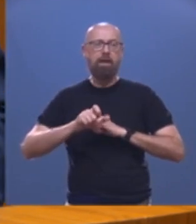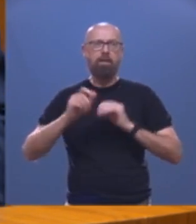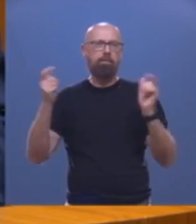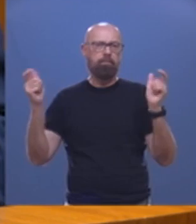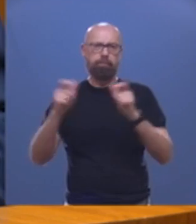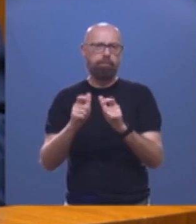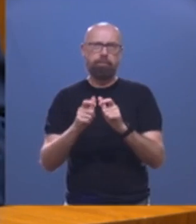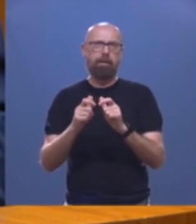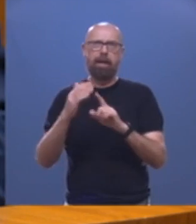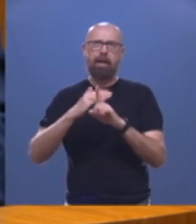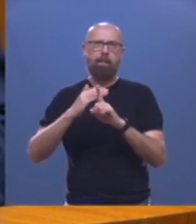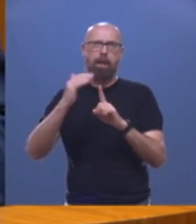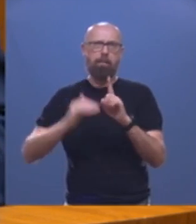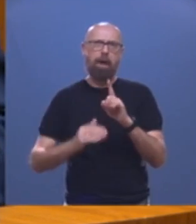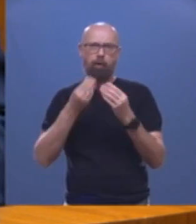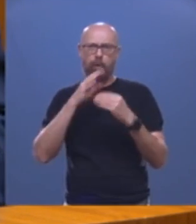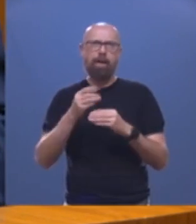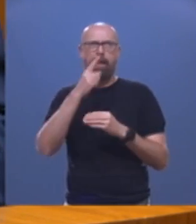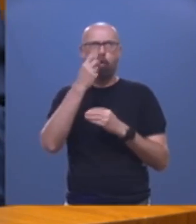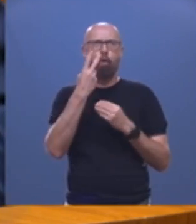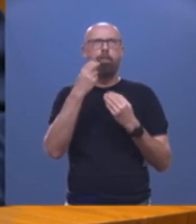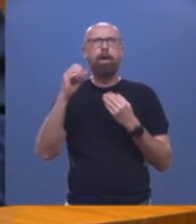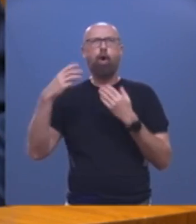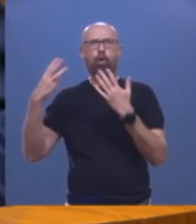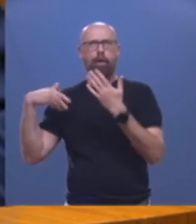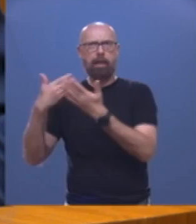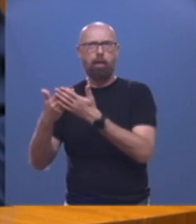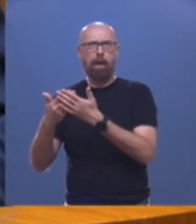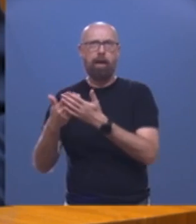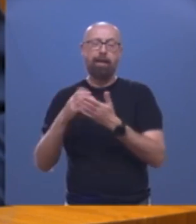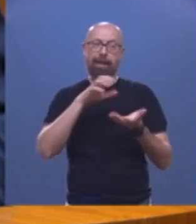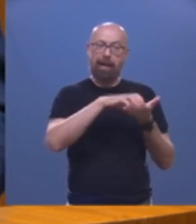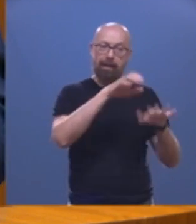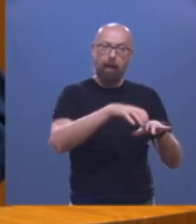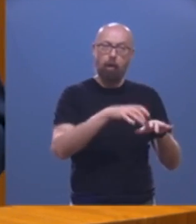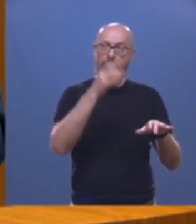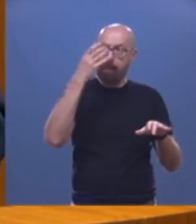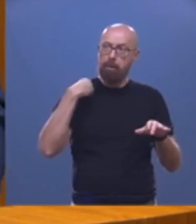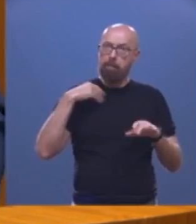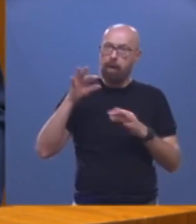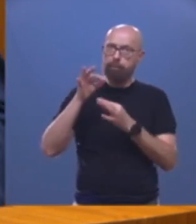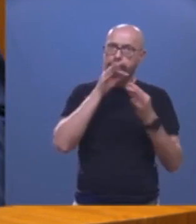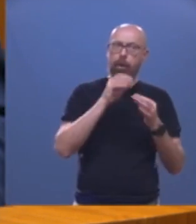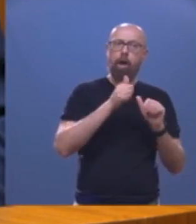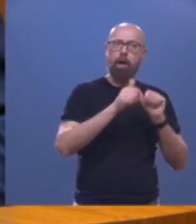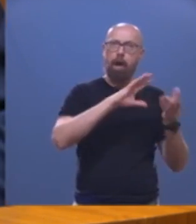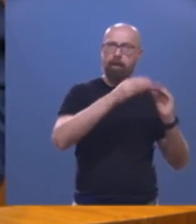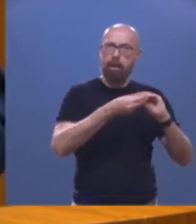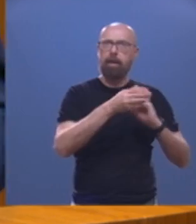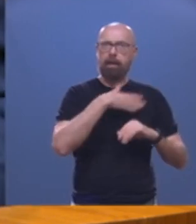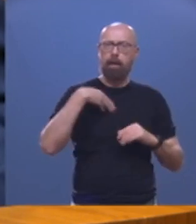bajos de su historia, de los más bajos desde el 2008. Y en Castilla y León queremos aplicar estas ideas y estas líneas que están